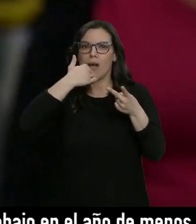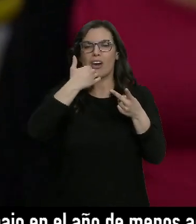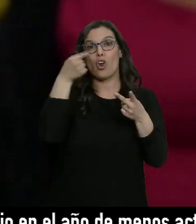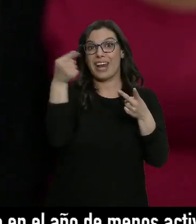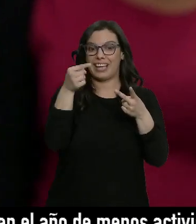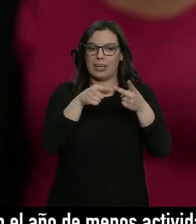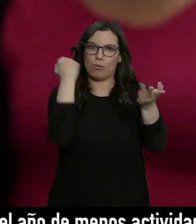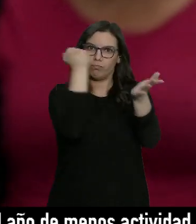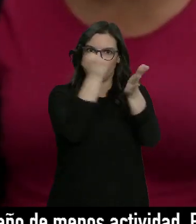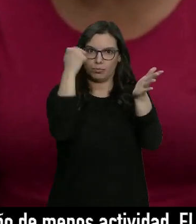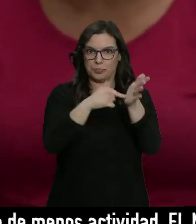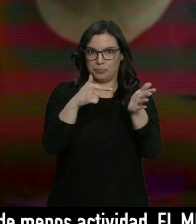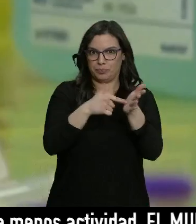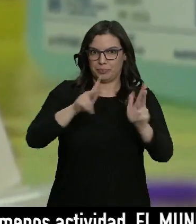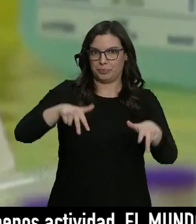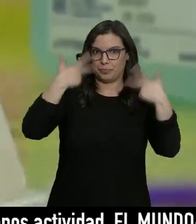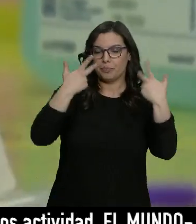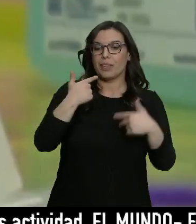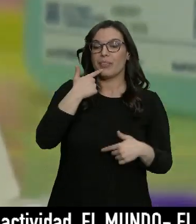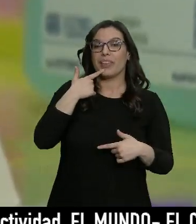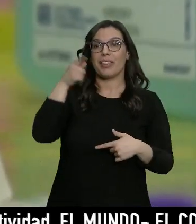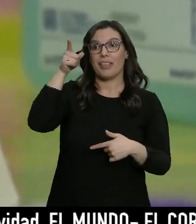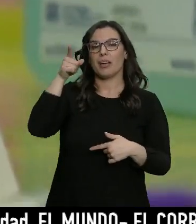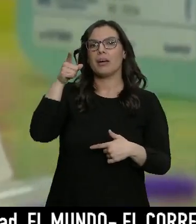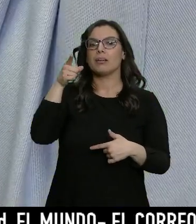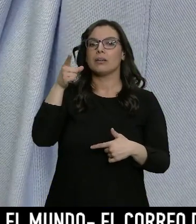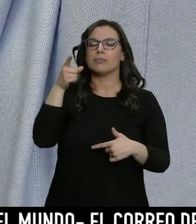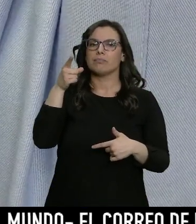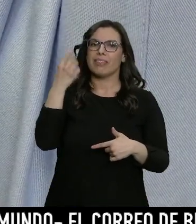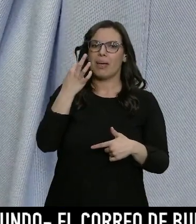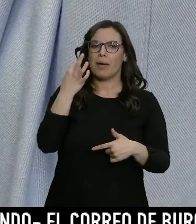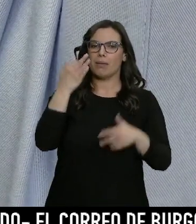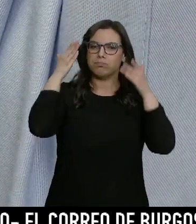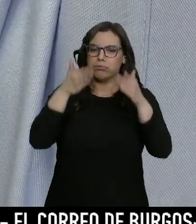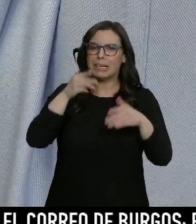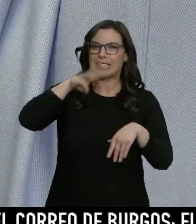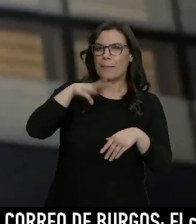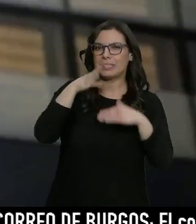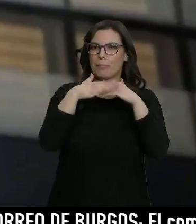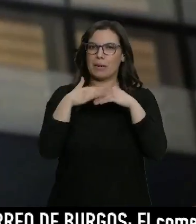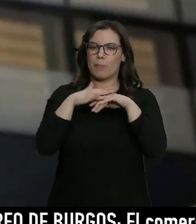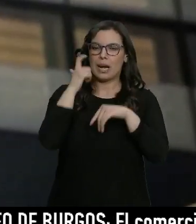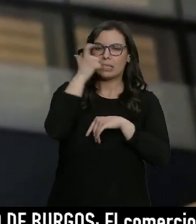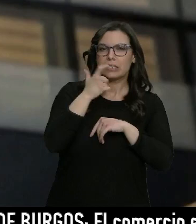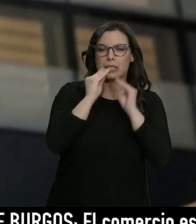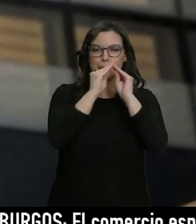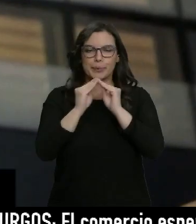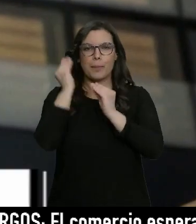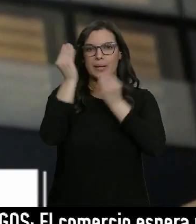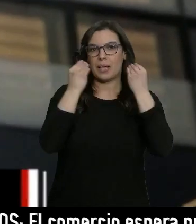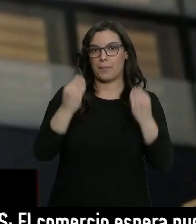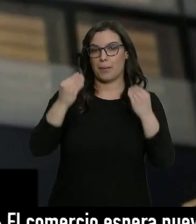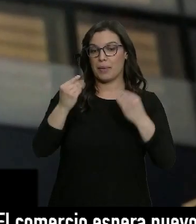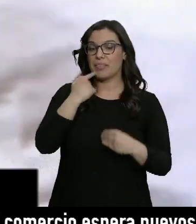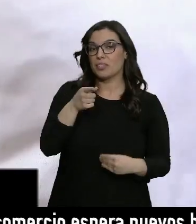Bruselas insiste a los Estados miembros en dedicar al menos tres meses a su desarrollo y lo califica como un mecanismo necesario para